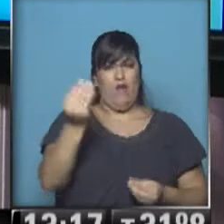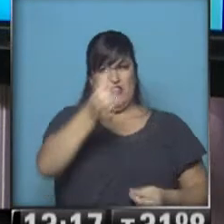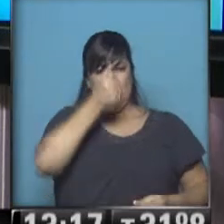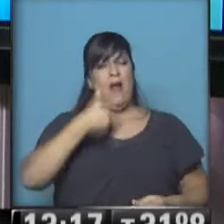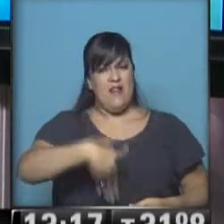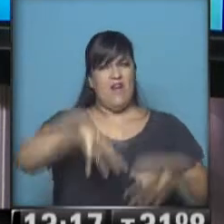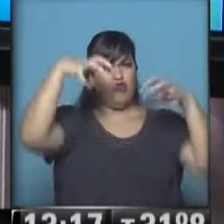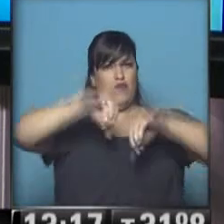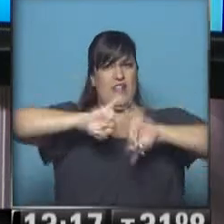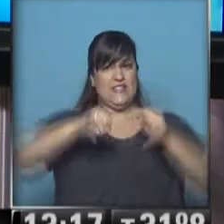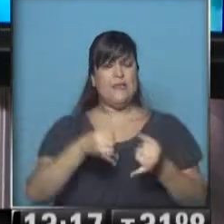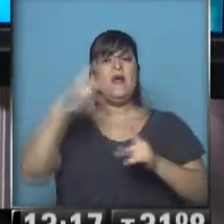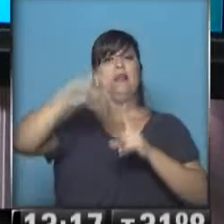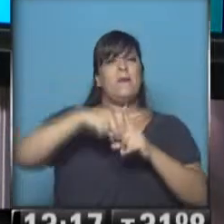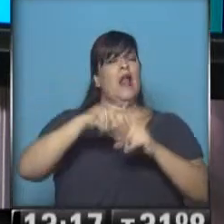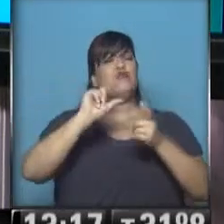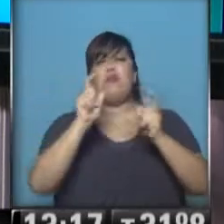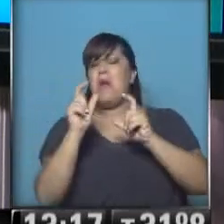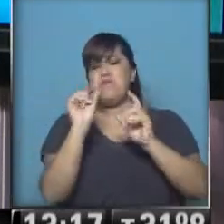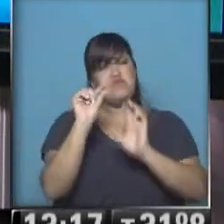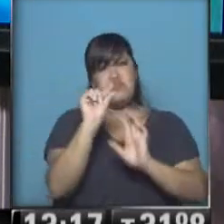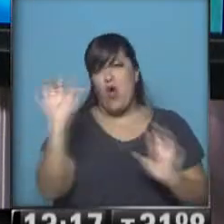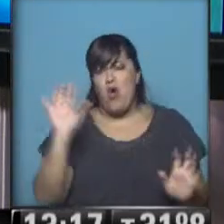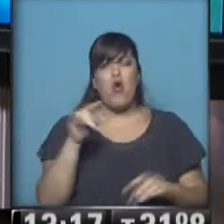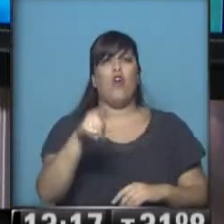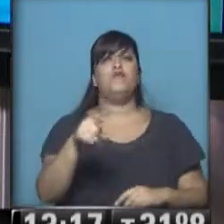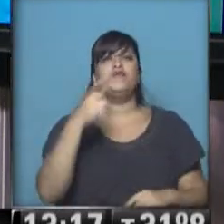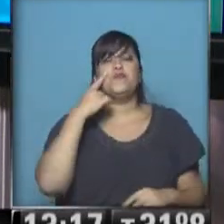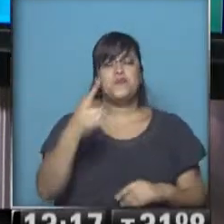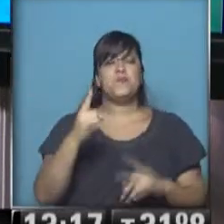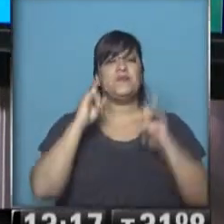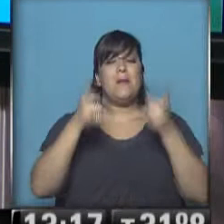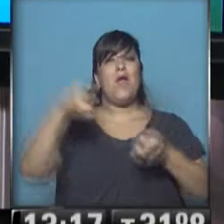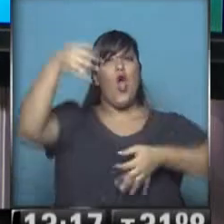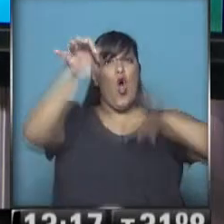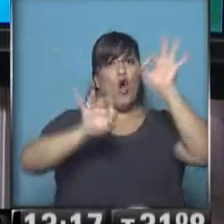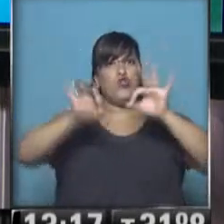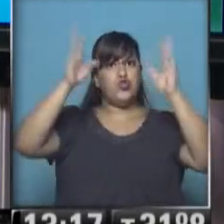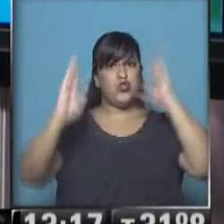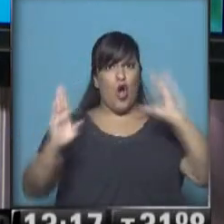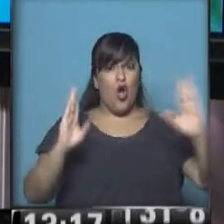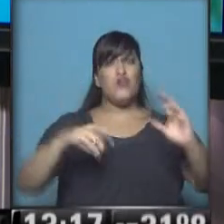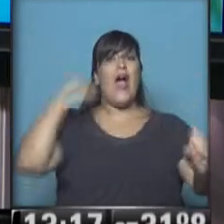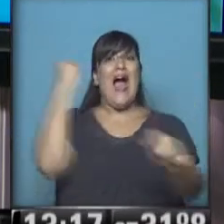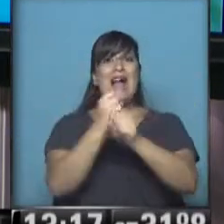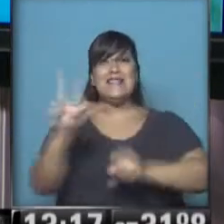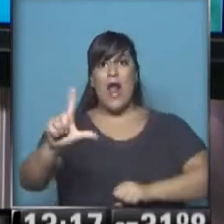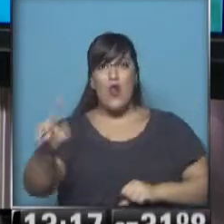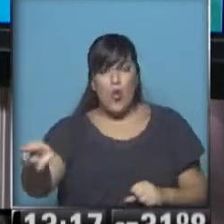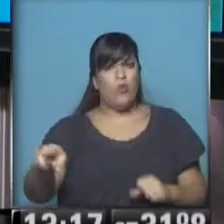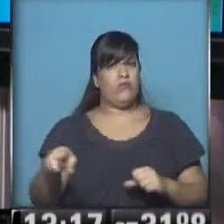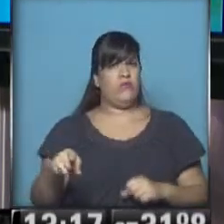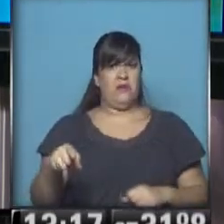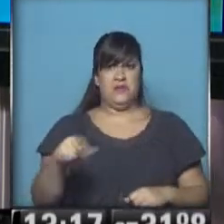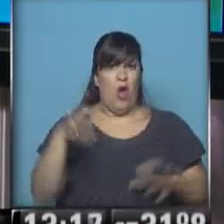temperaturas, muy poquitito cambio, como podemos observar. Es más, lo que es el otoño, otoño hasta el lunes incluso, nada,